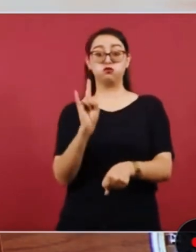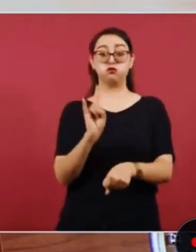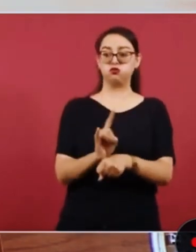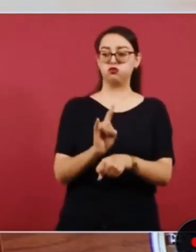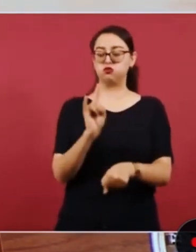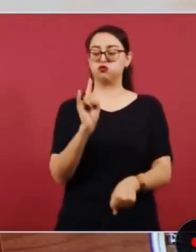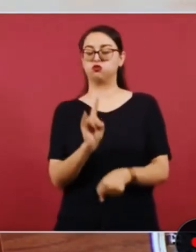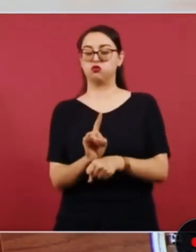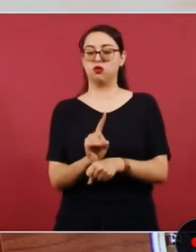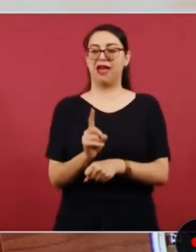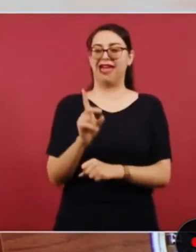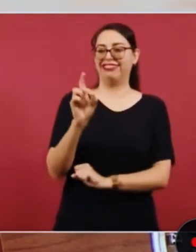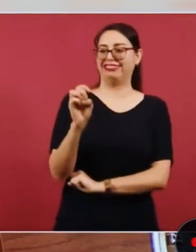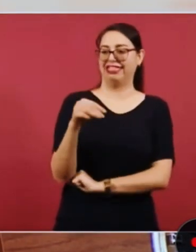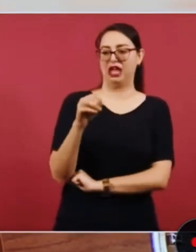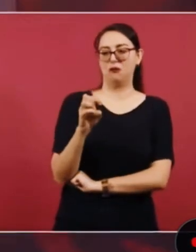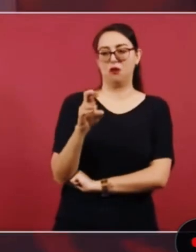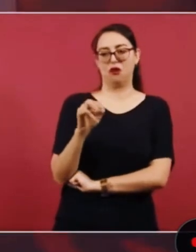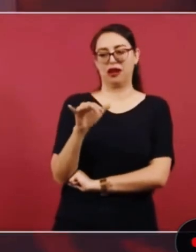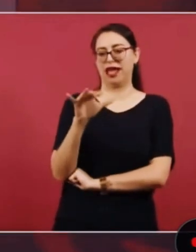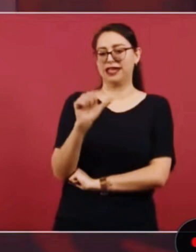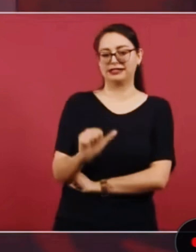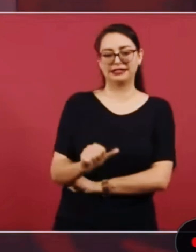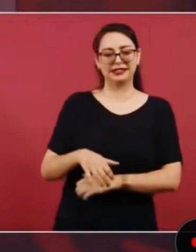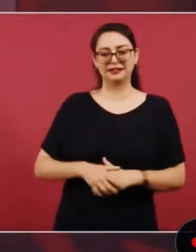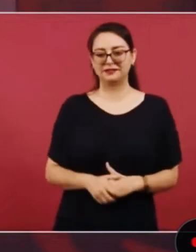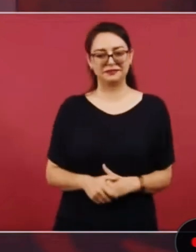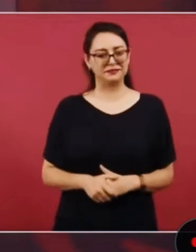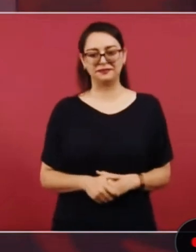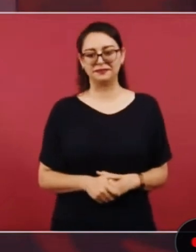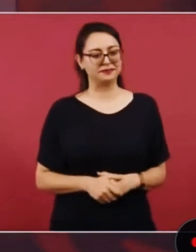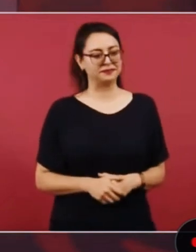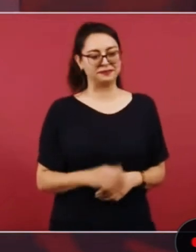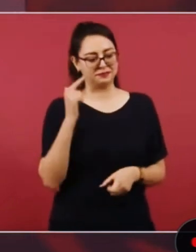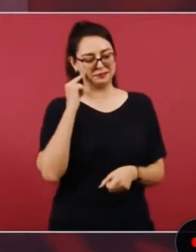gobierno se siente representada